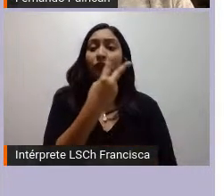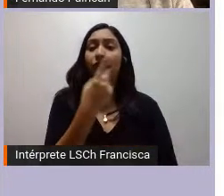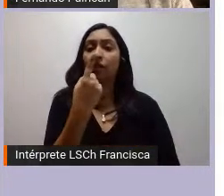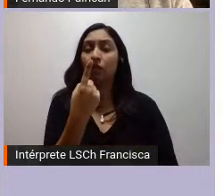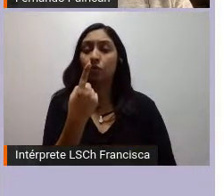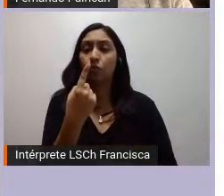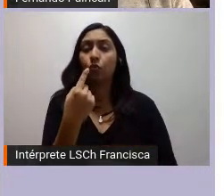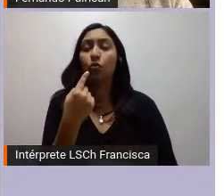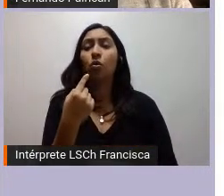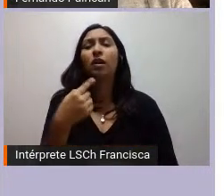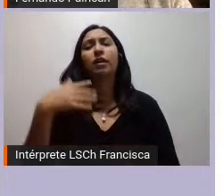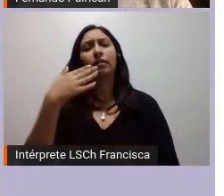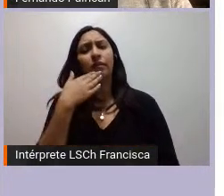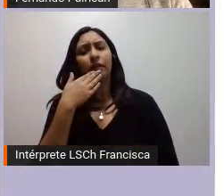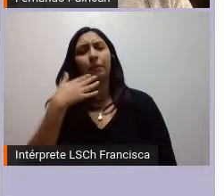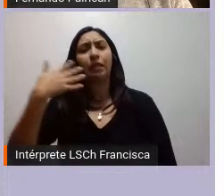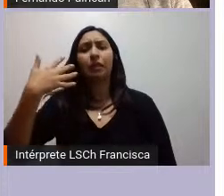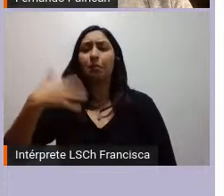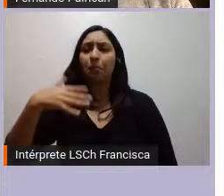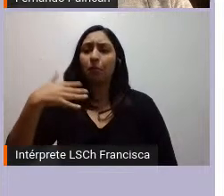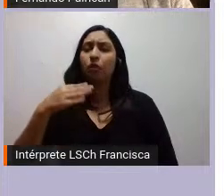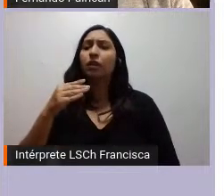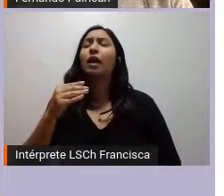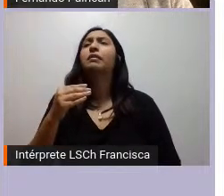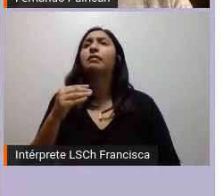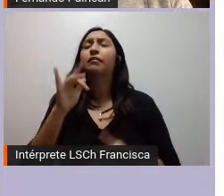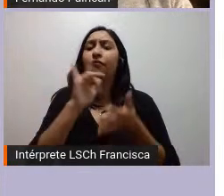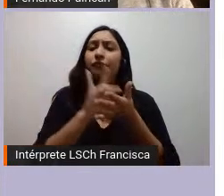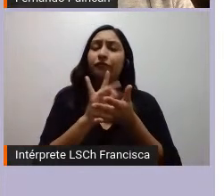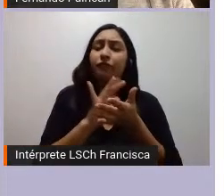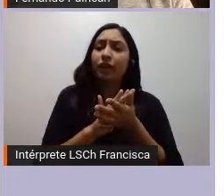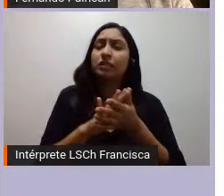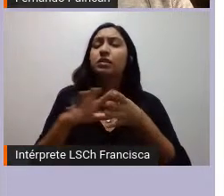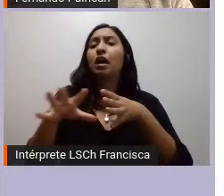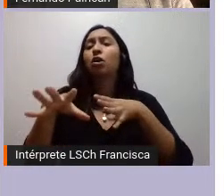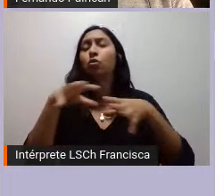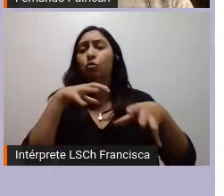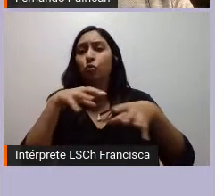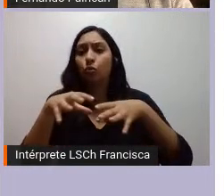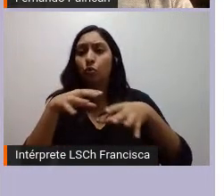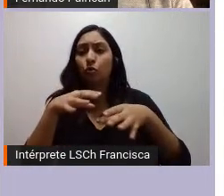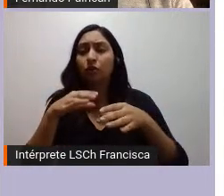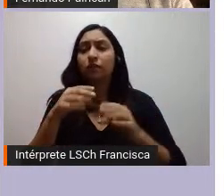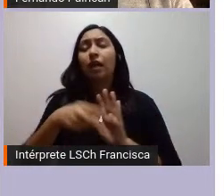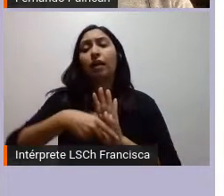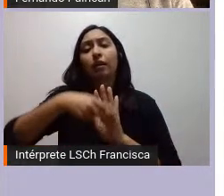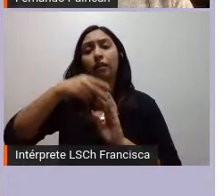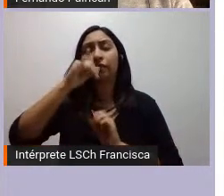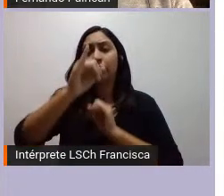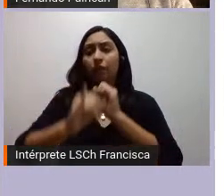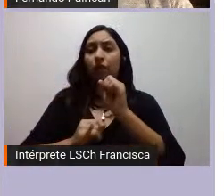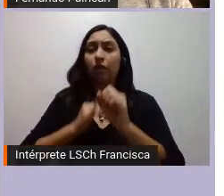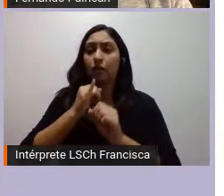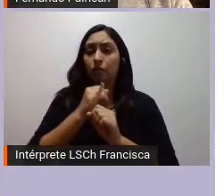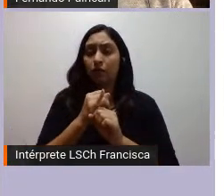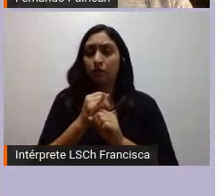día a nivel internacional, que es aspectos como la identidad,